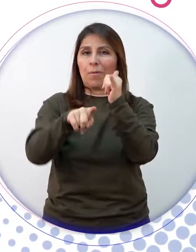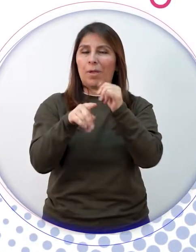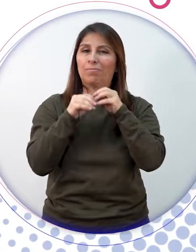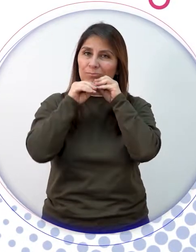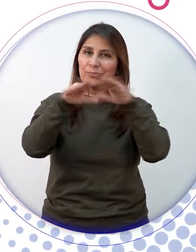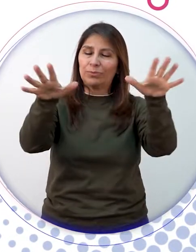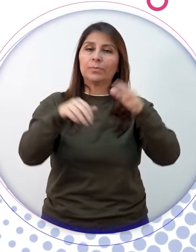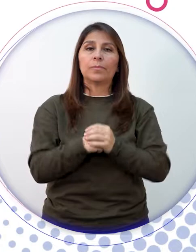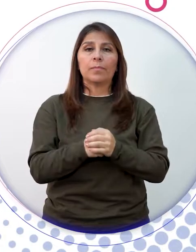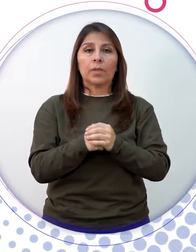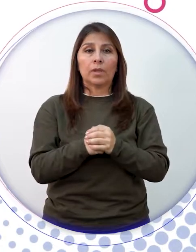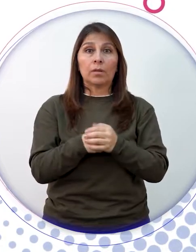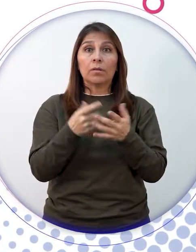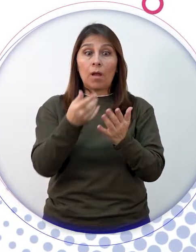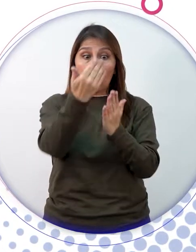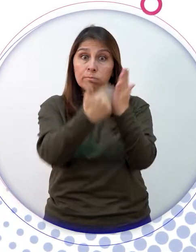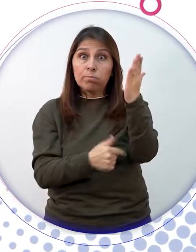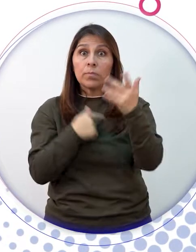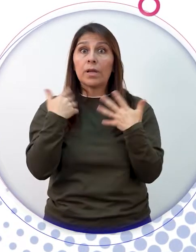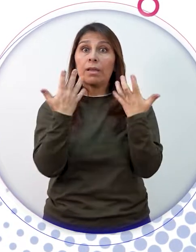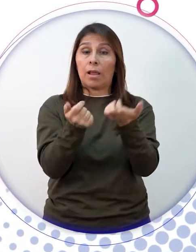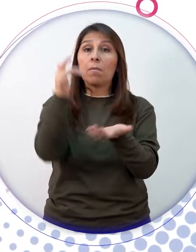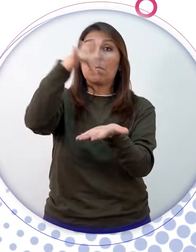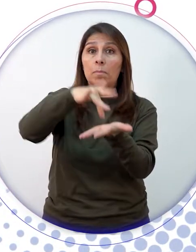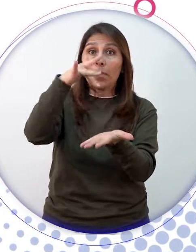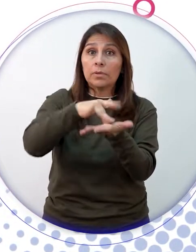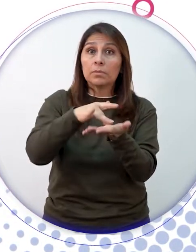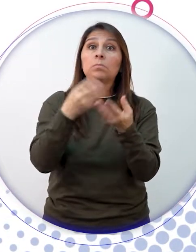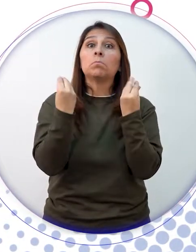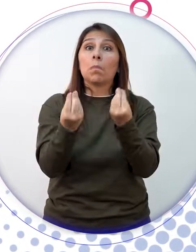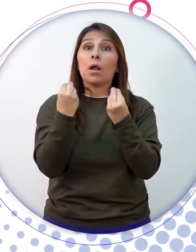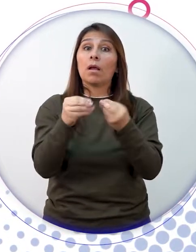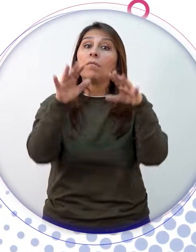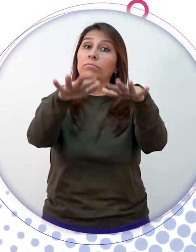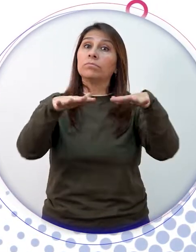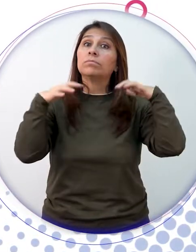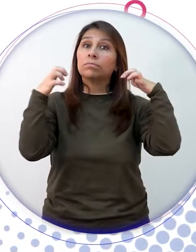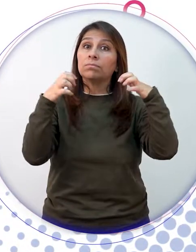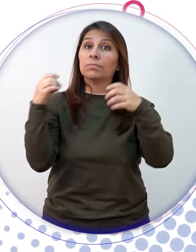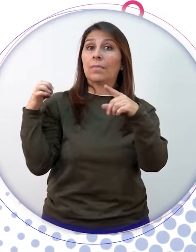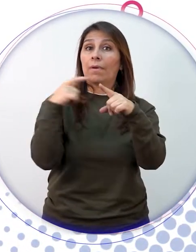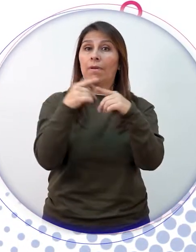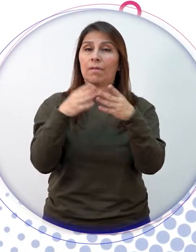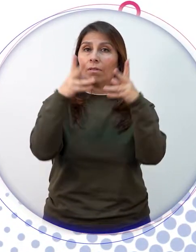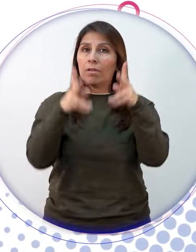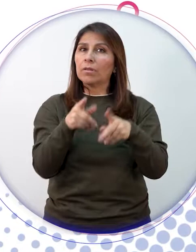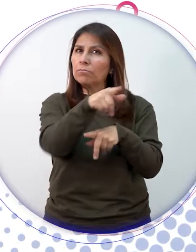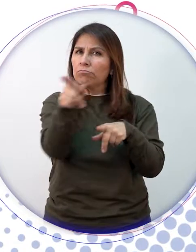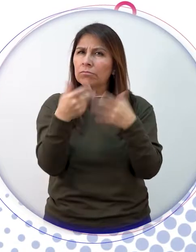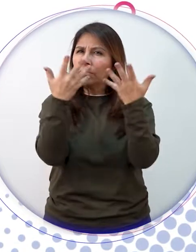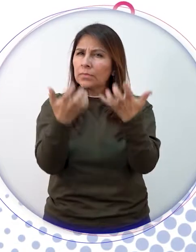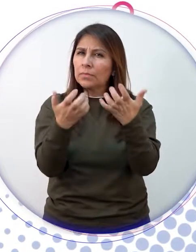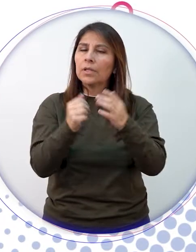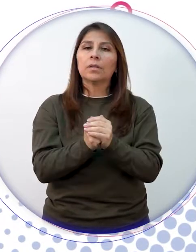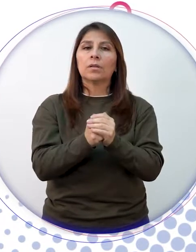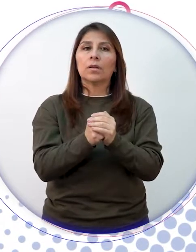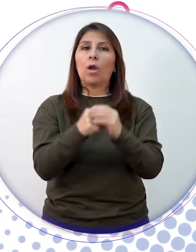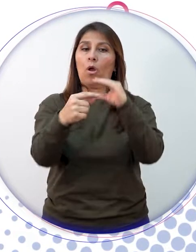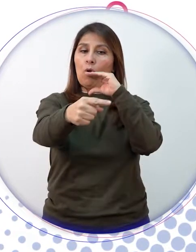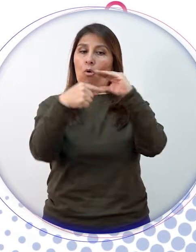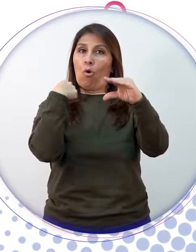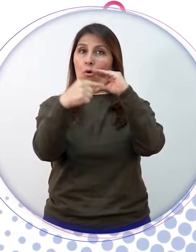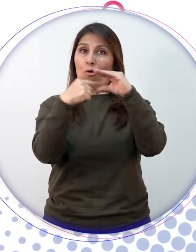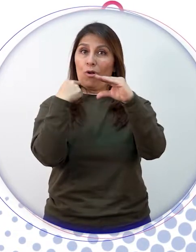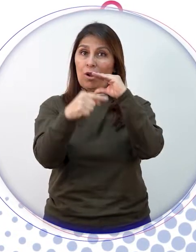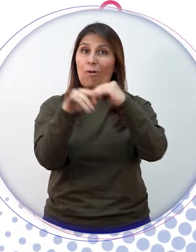La inscripción de fórmulas de aspirantes para postularse como candidatos a la Asamblea General de Egresados se debe realizar enviando un